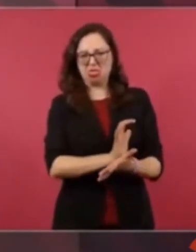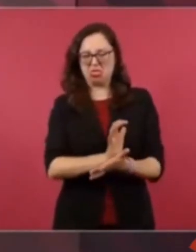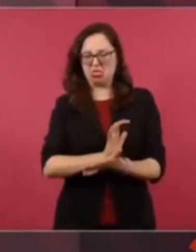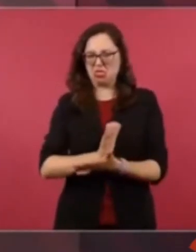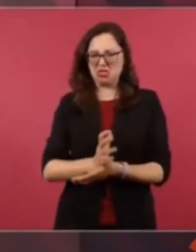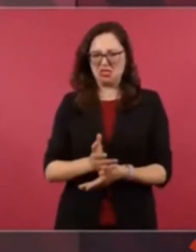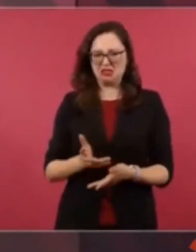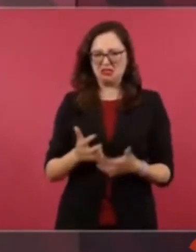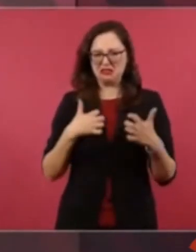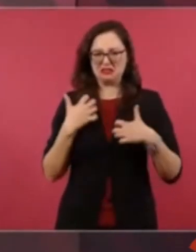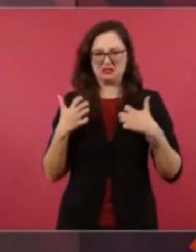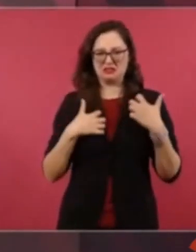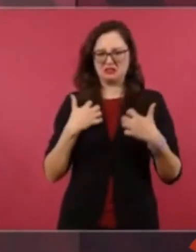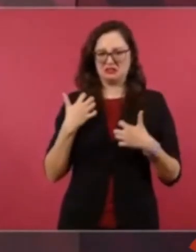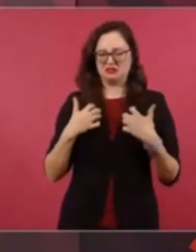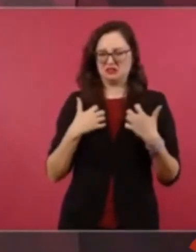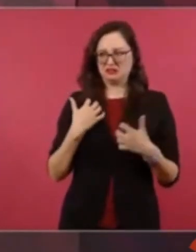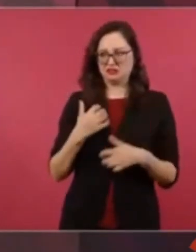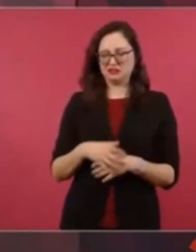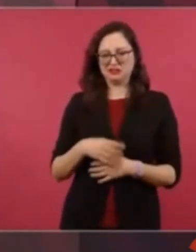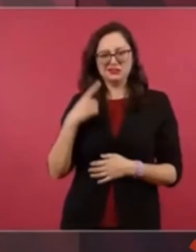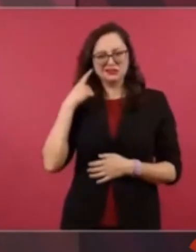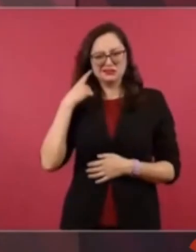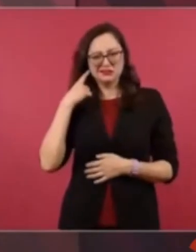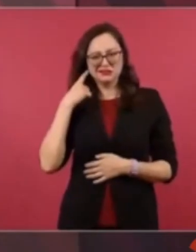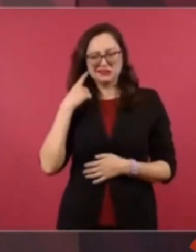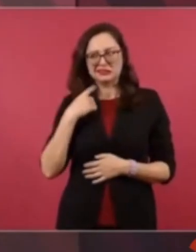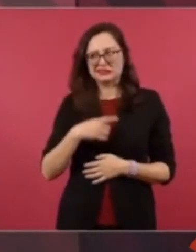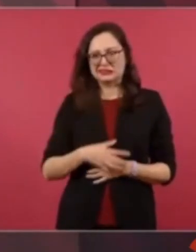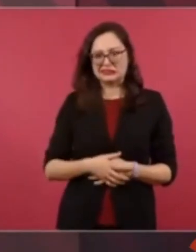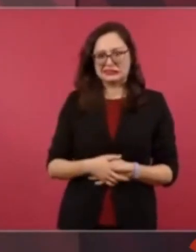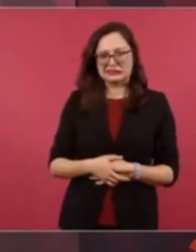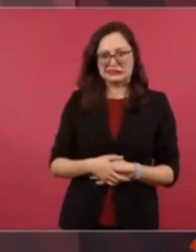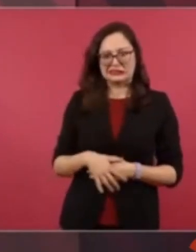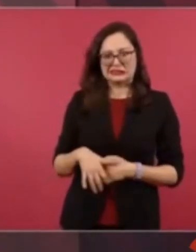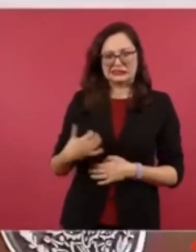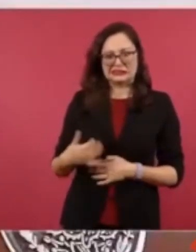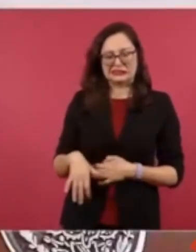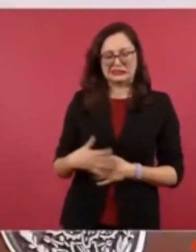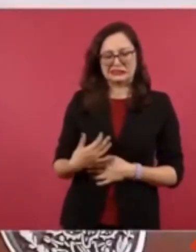coraje, de mucho enojo.